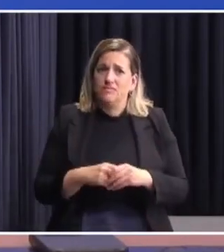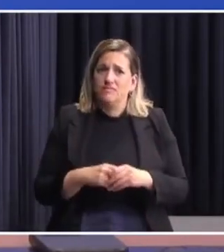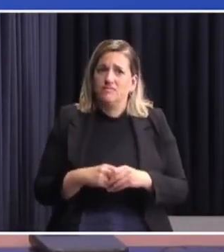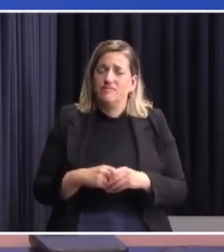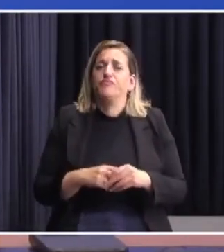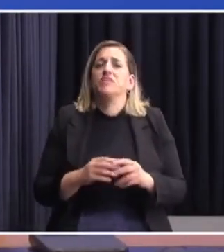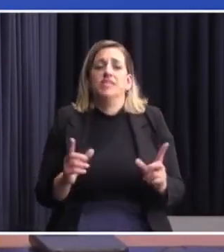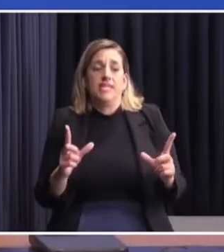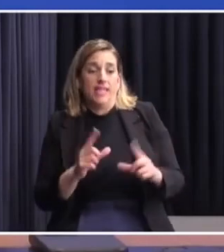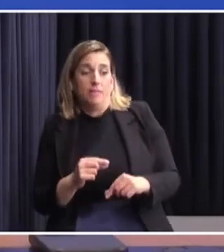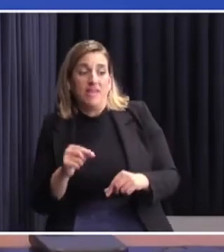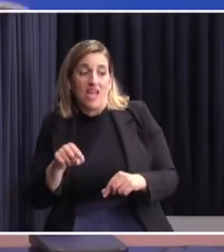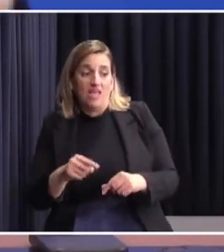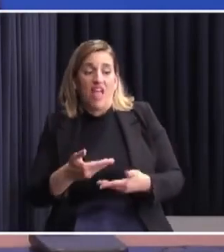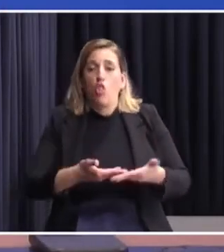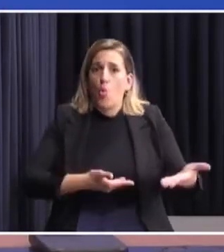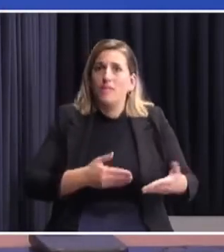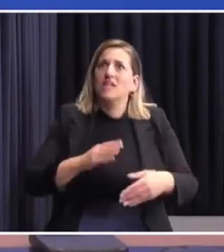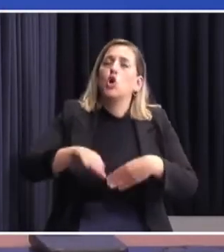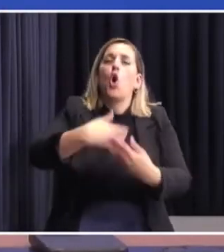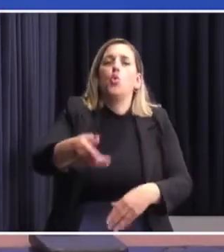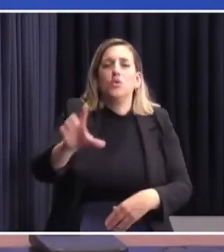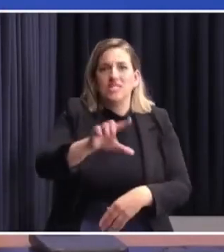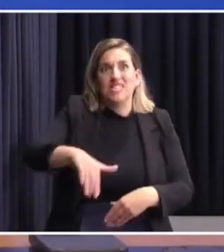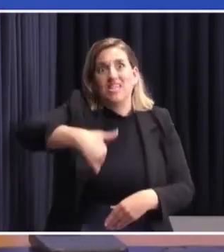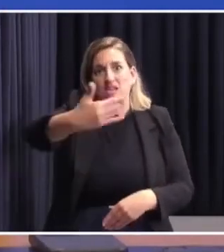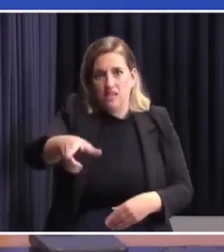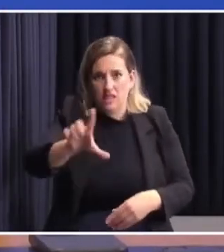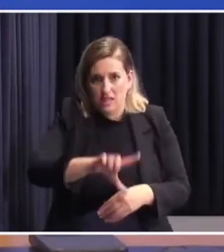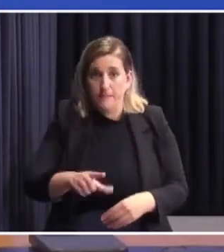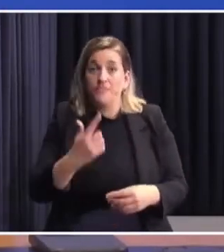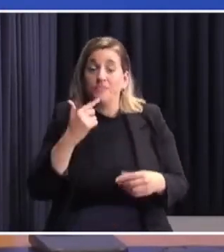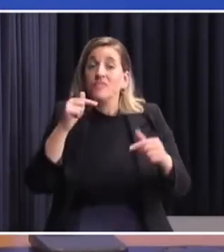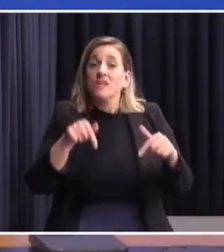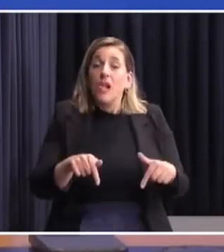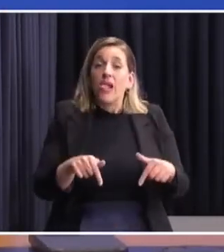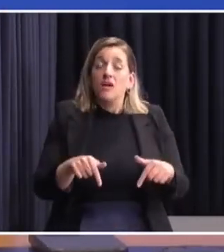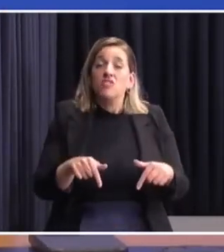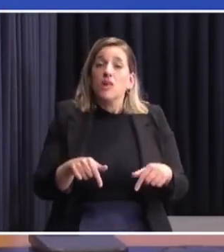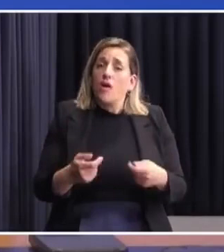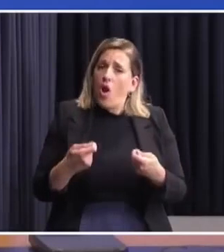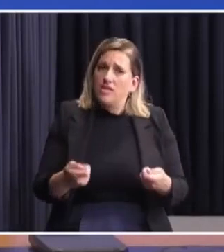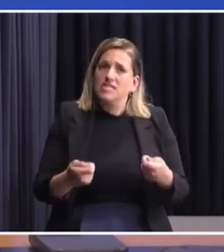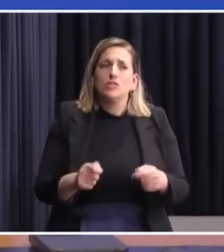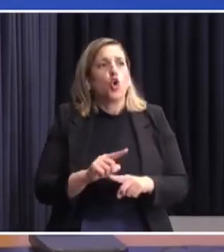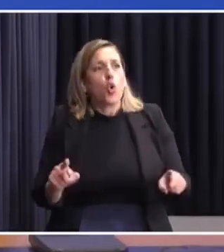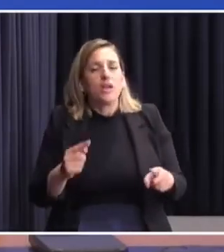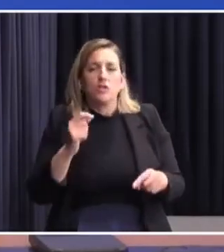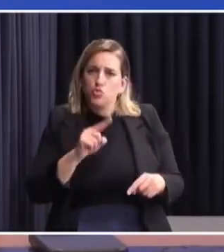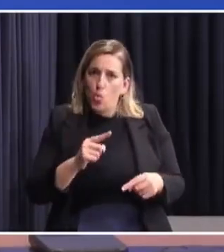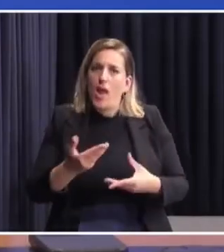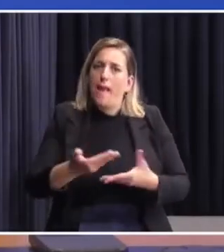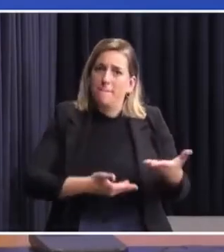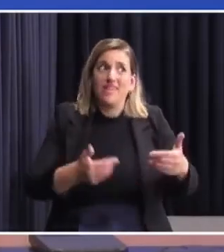Se termina de presentar esta documentación al otro lunes, con lo cual, insisto, no era parte del expediente.